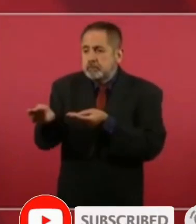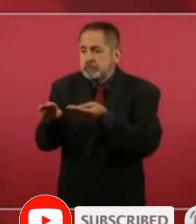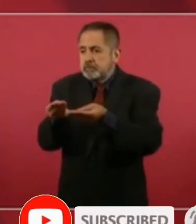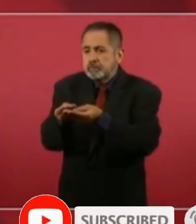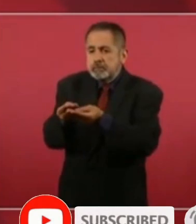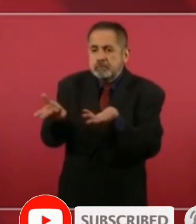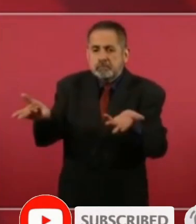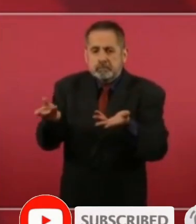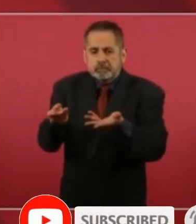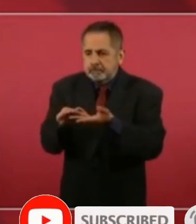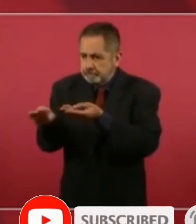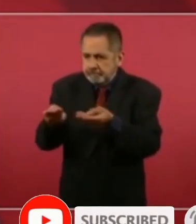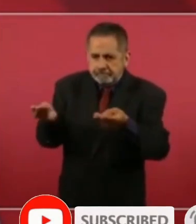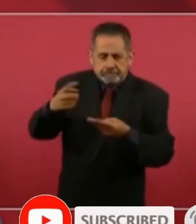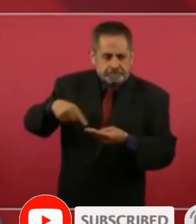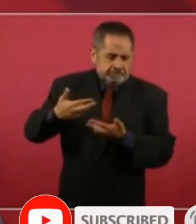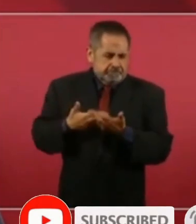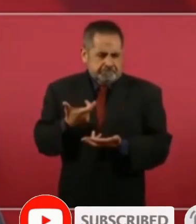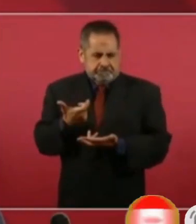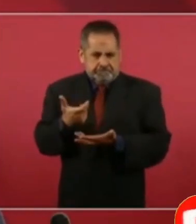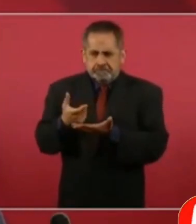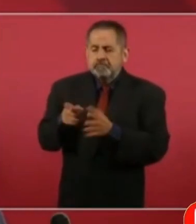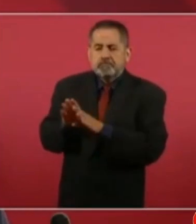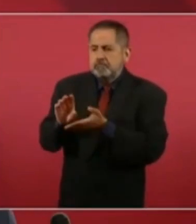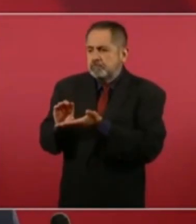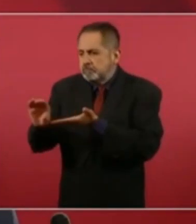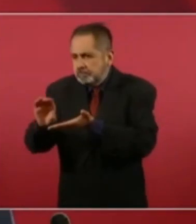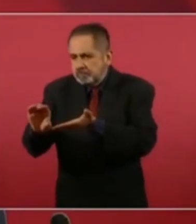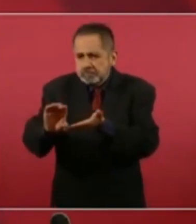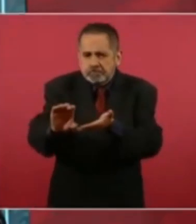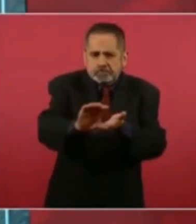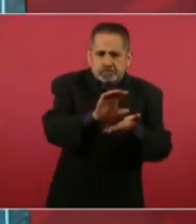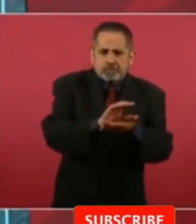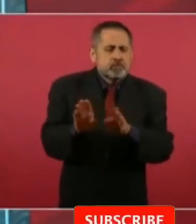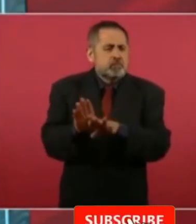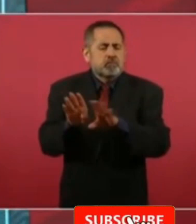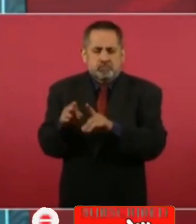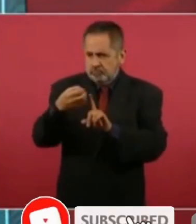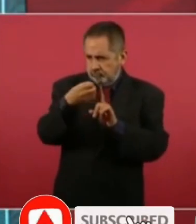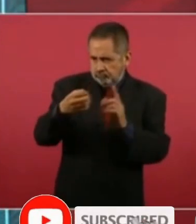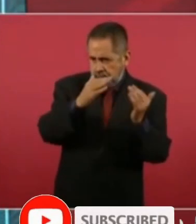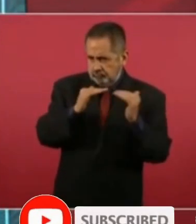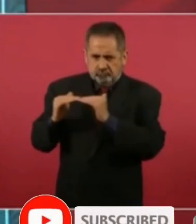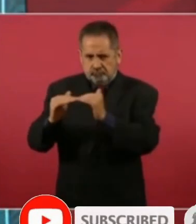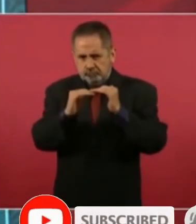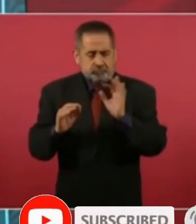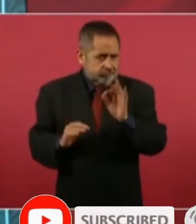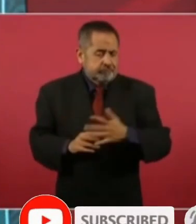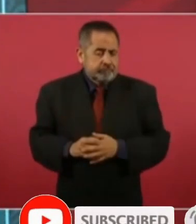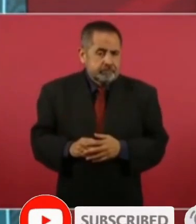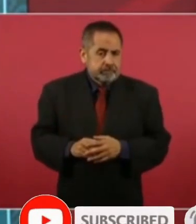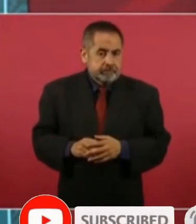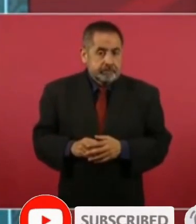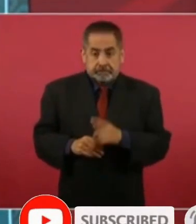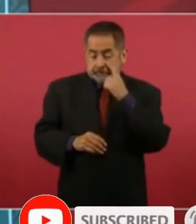La distribución de la riqueza. Porque, ¿cómo sin crecimiento económico